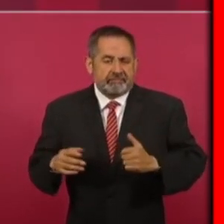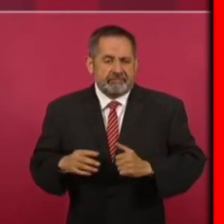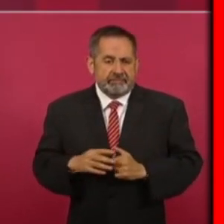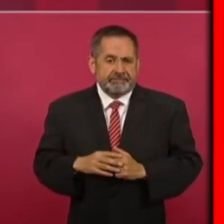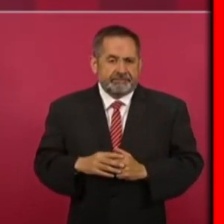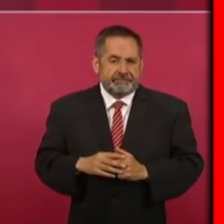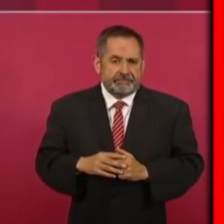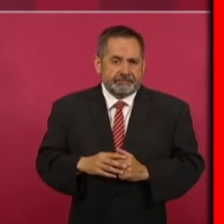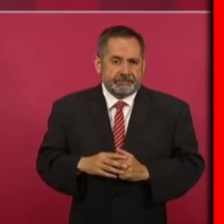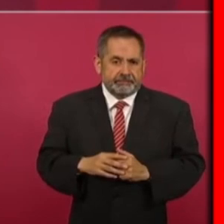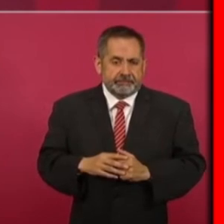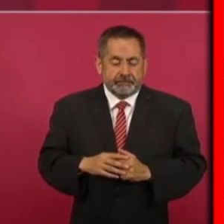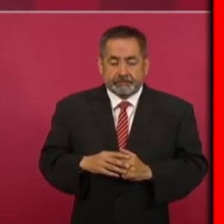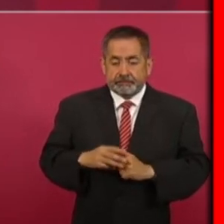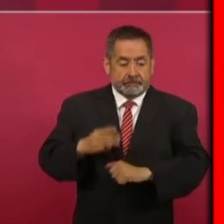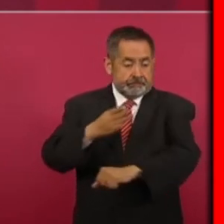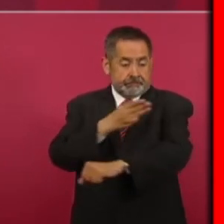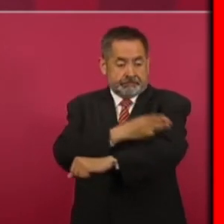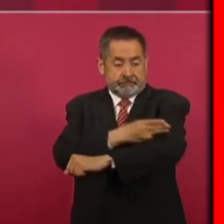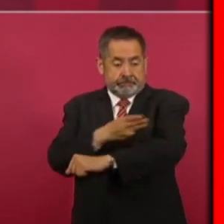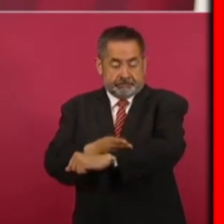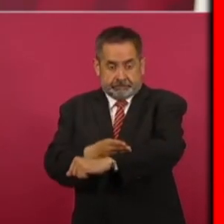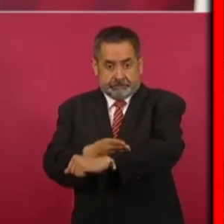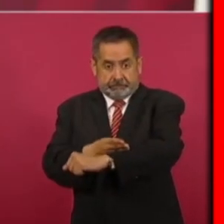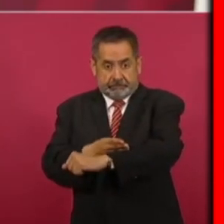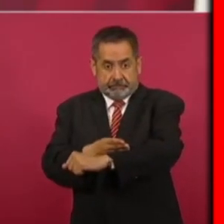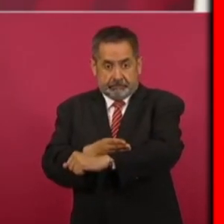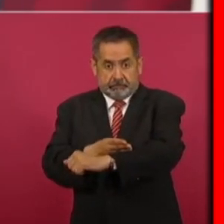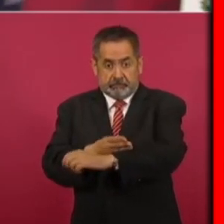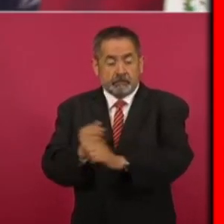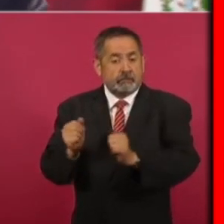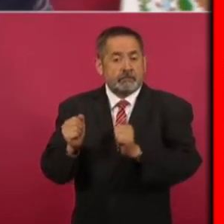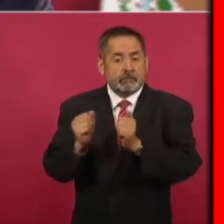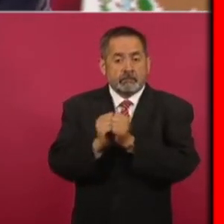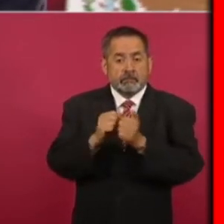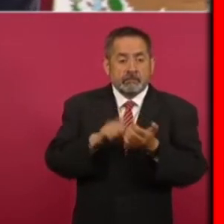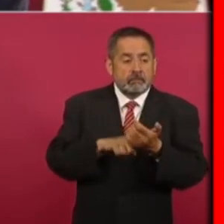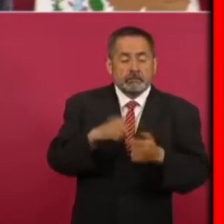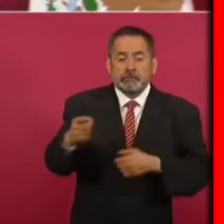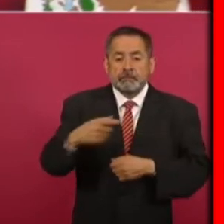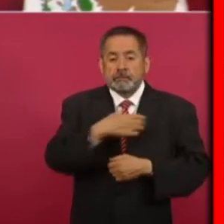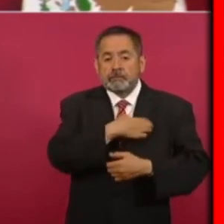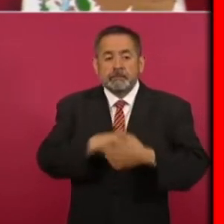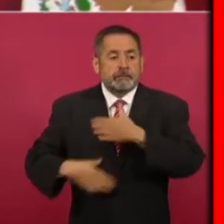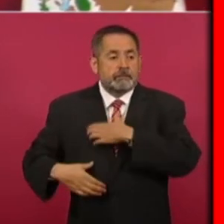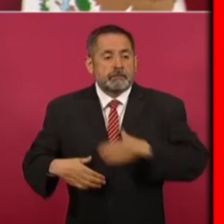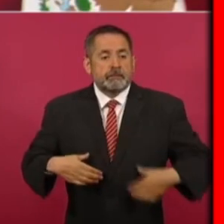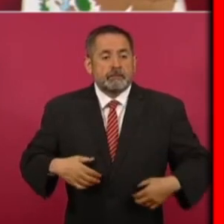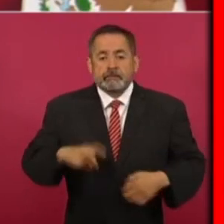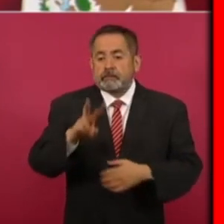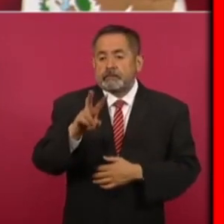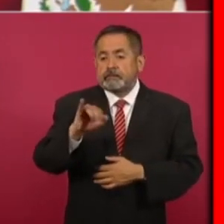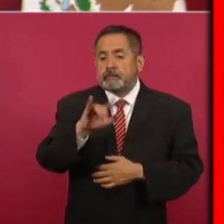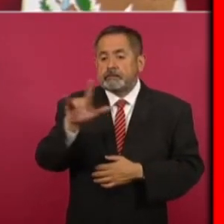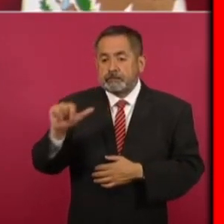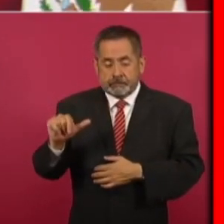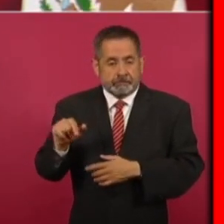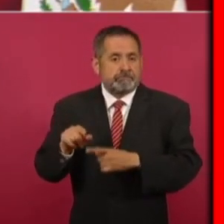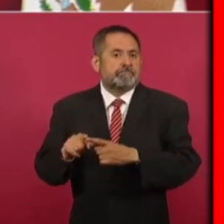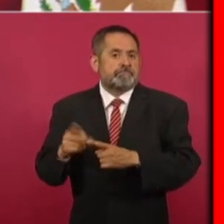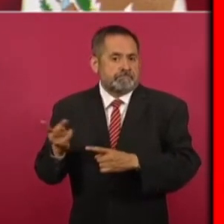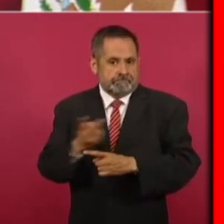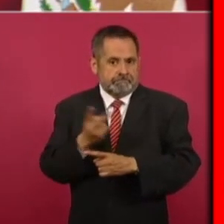Francisco y Madero y Francisco Villa también